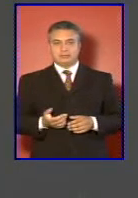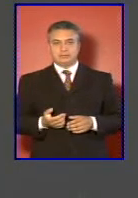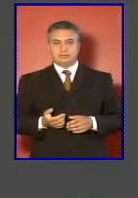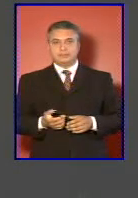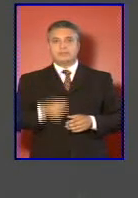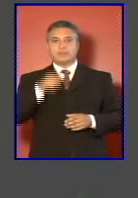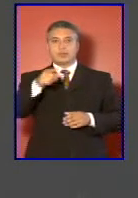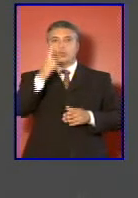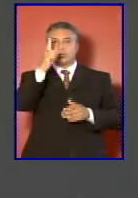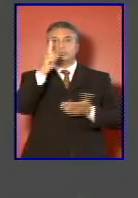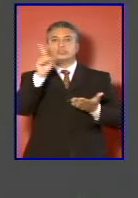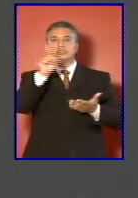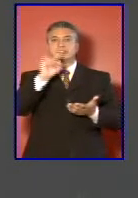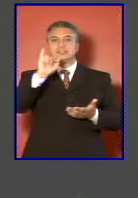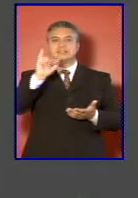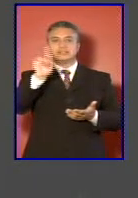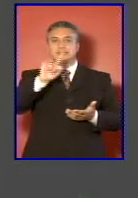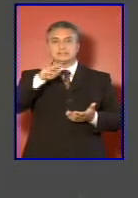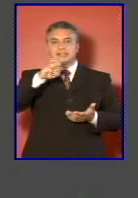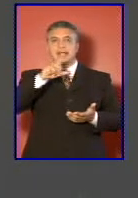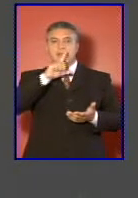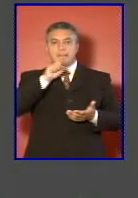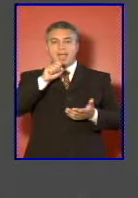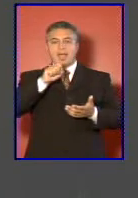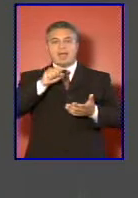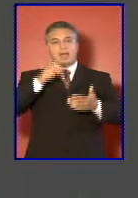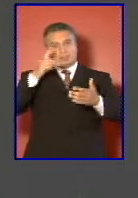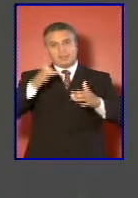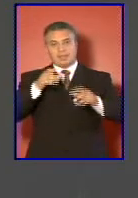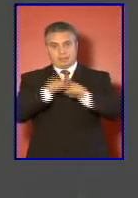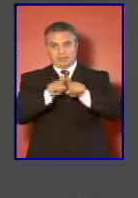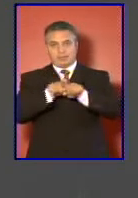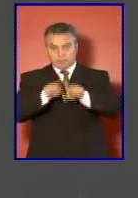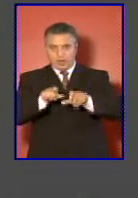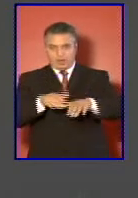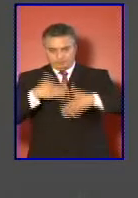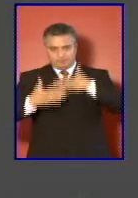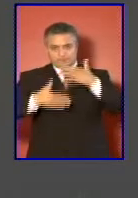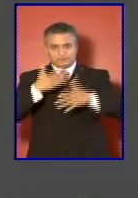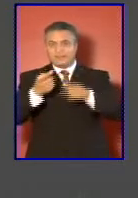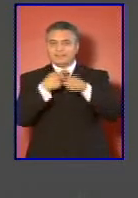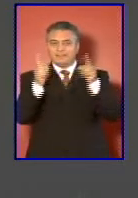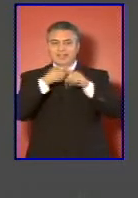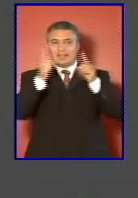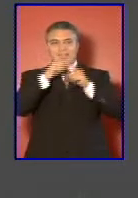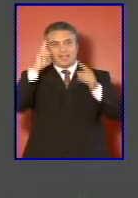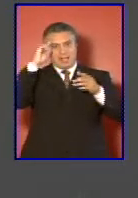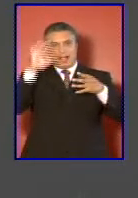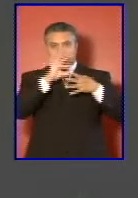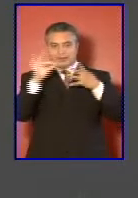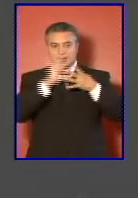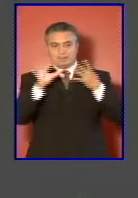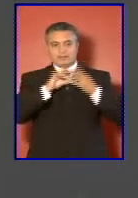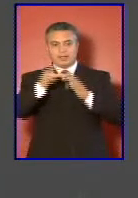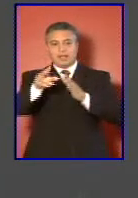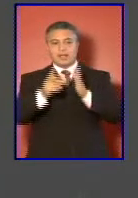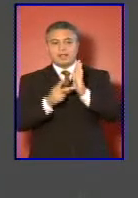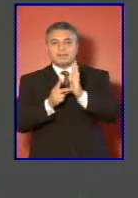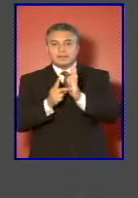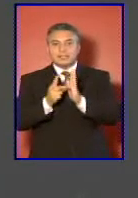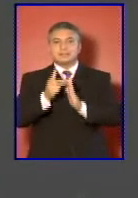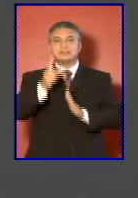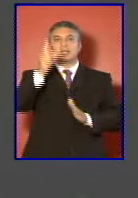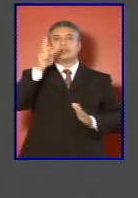Un sistema de gestión de personal que permita diferentes alternativas al desarrollo